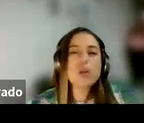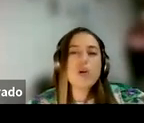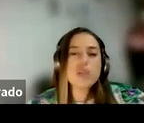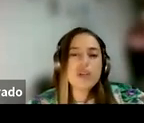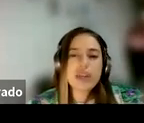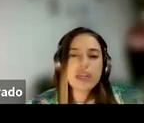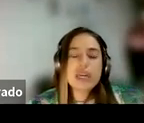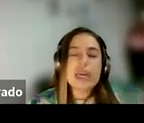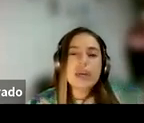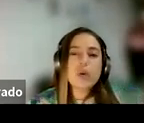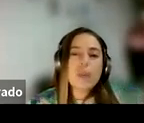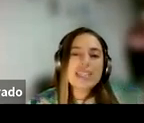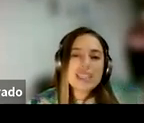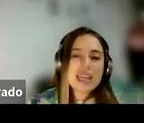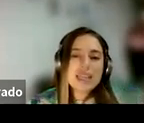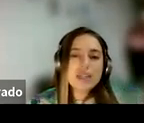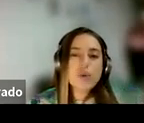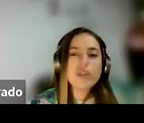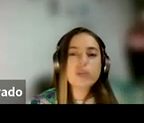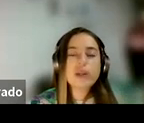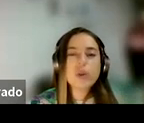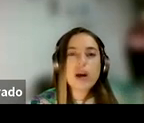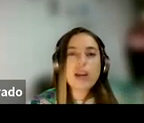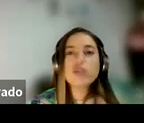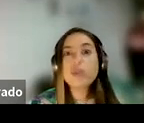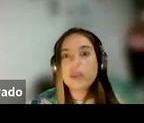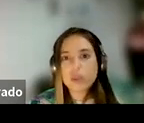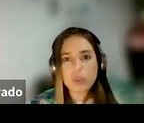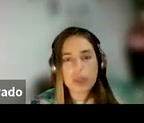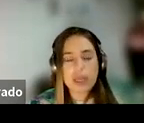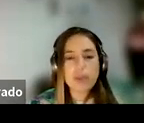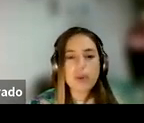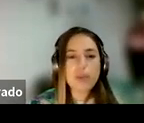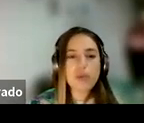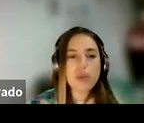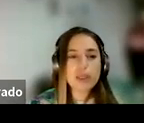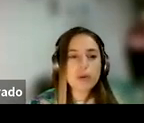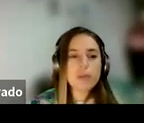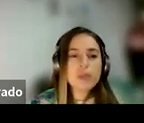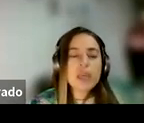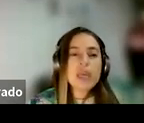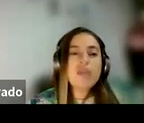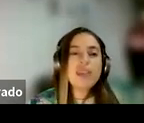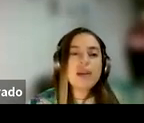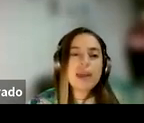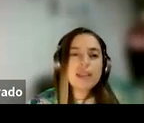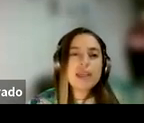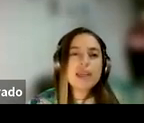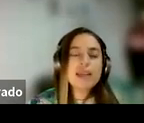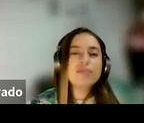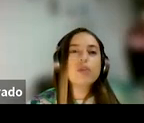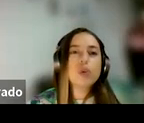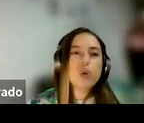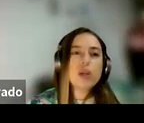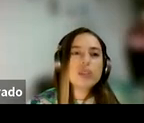Y ahora eso lo vamos a ver con más detalle con respecto a los mitos, por ejemplo, del amor romántico. Y finalmente,